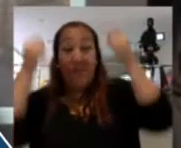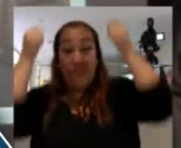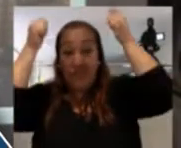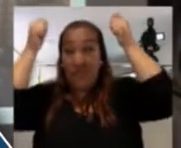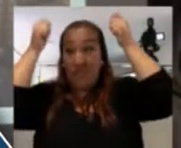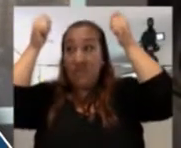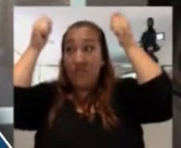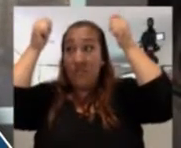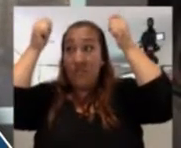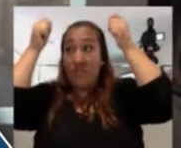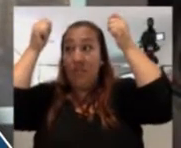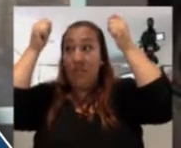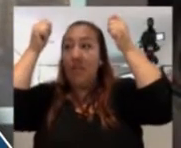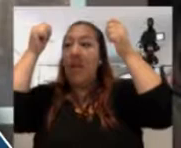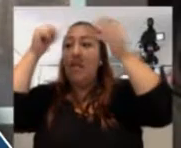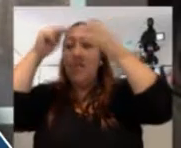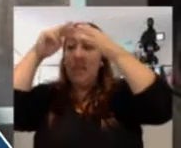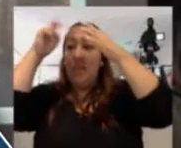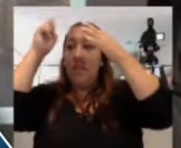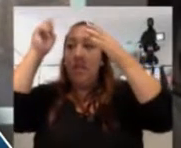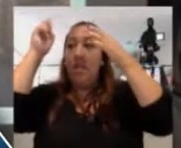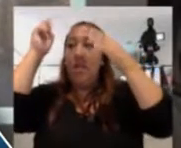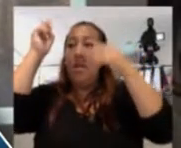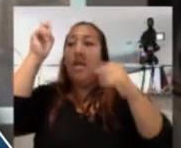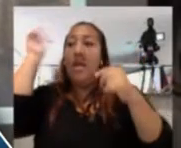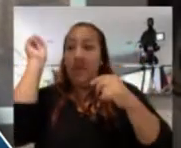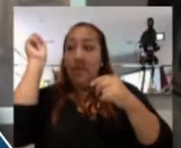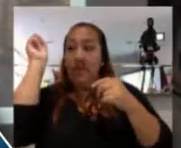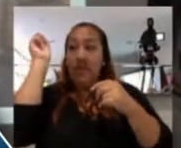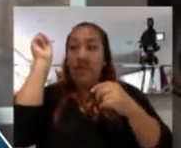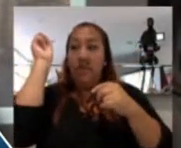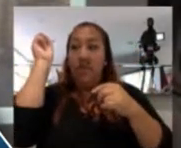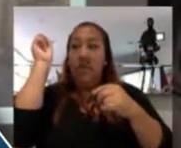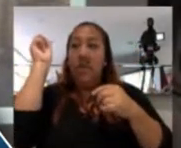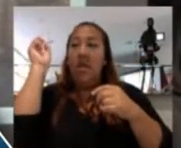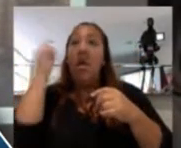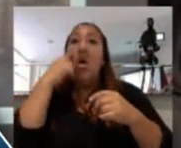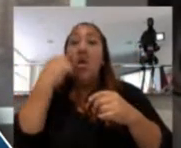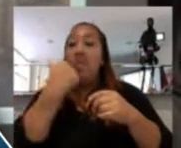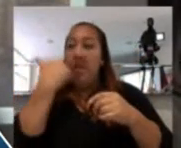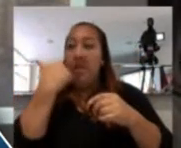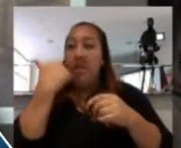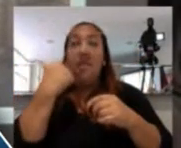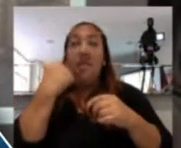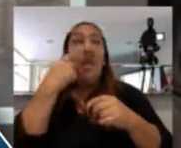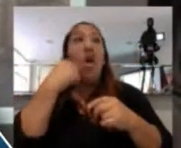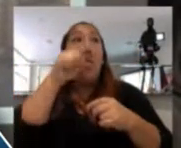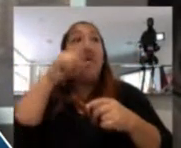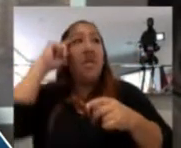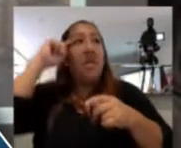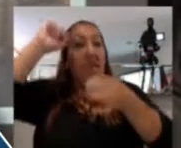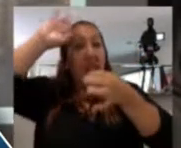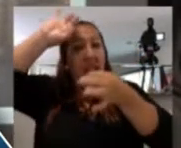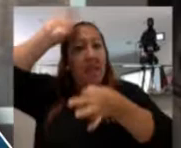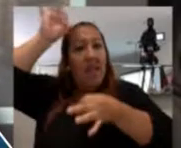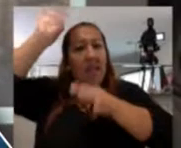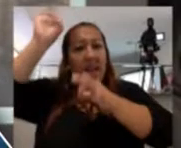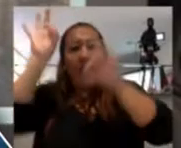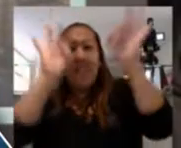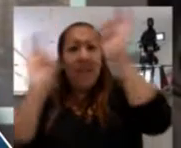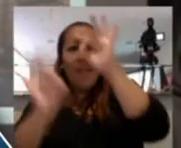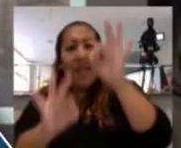un sketchbook es ni más ni menos que el arquitecto de este